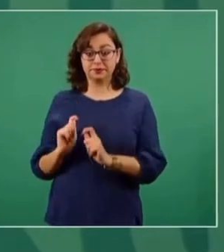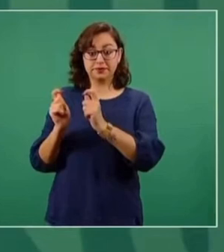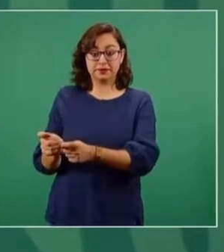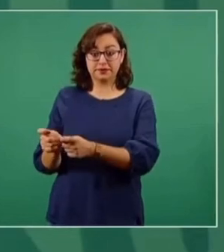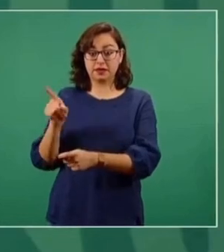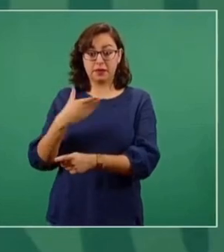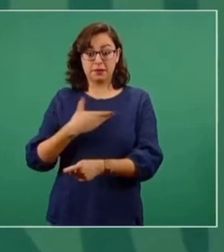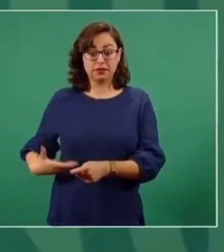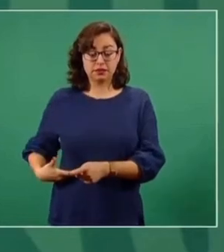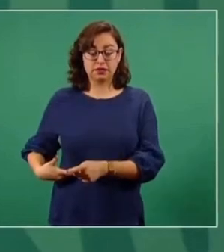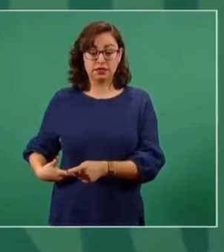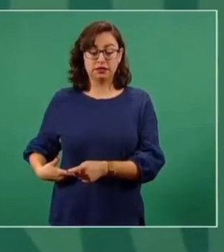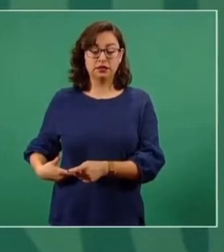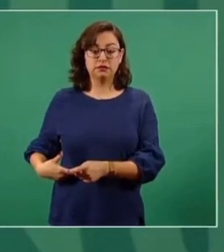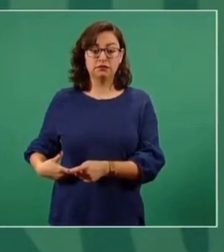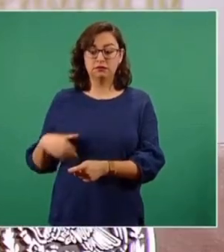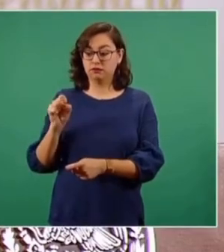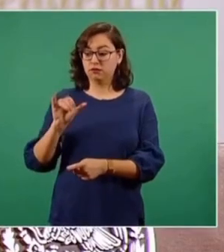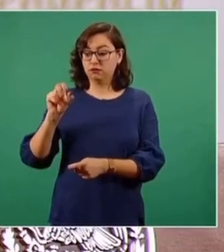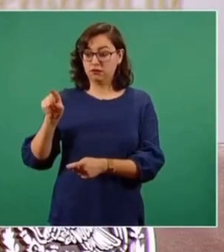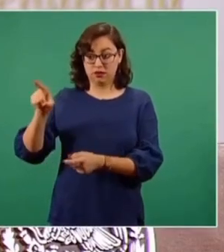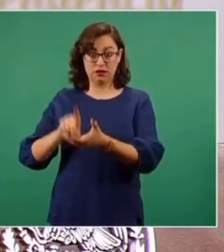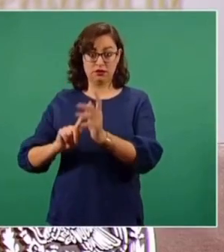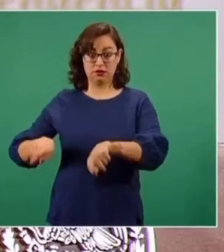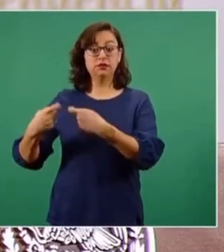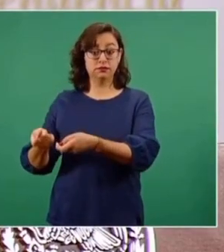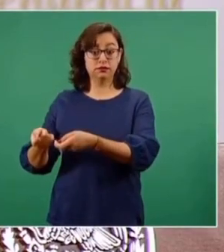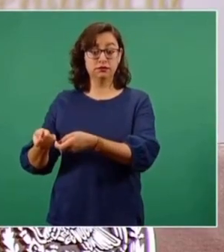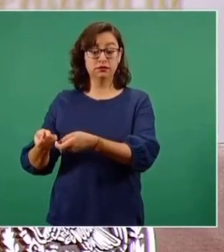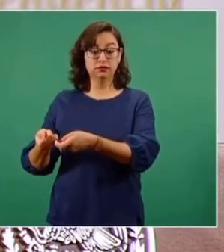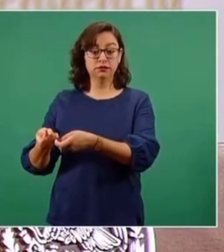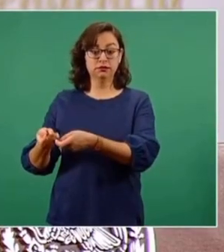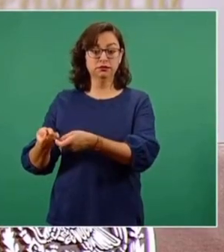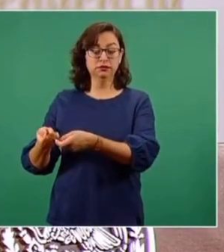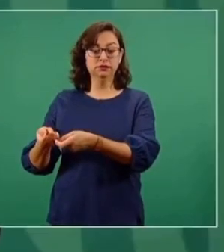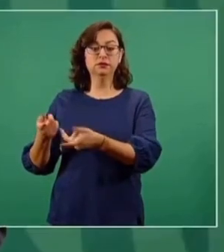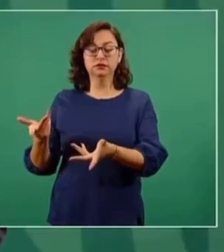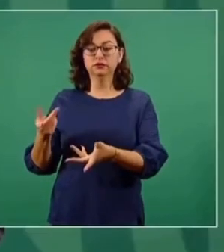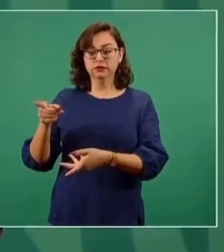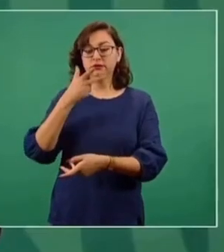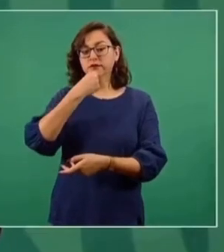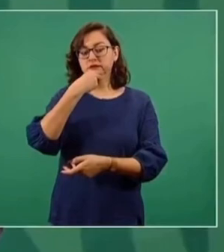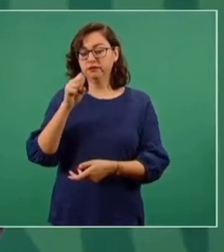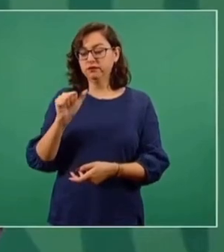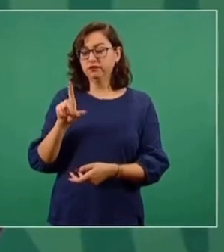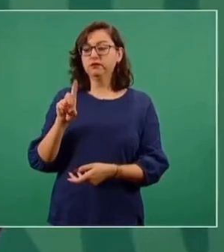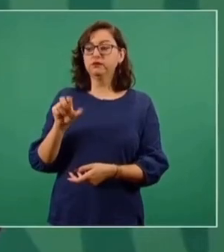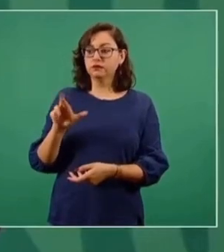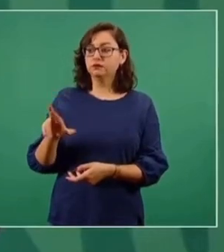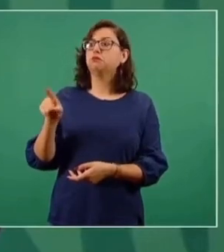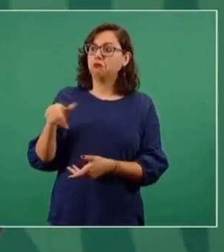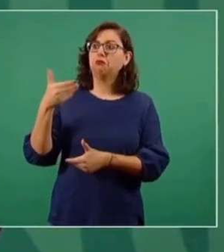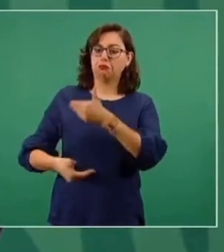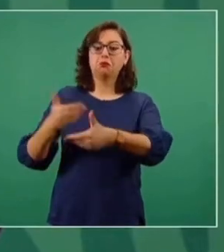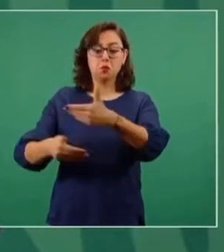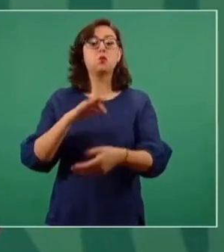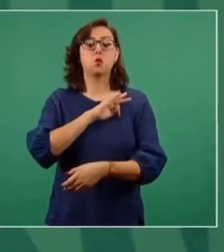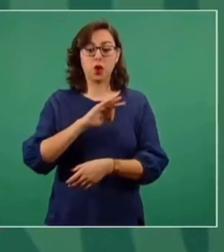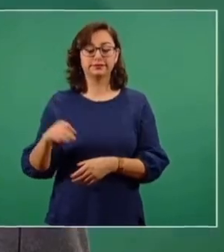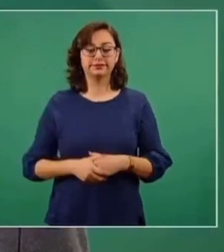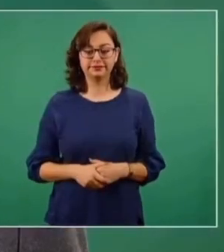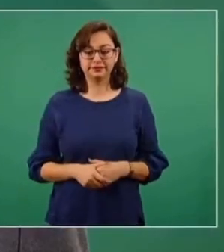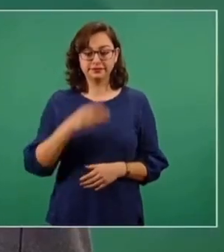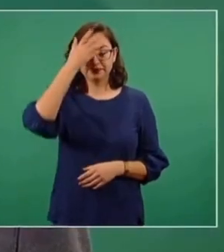el presidente de la Suprema Corte, el ministro Saliba, hay posibilidades de que se avance en ese sentido.